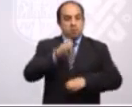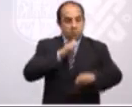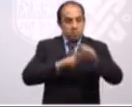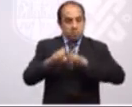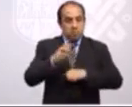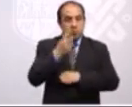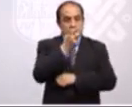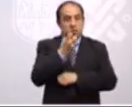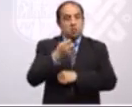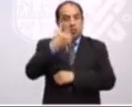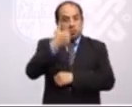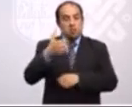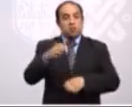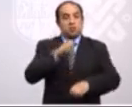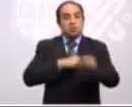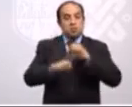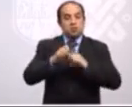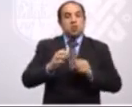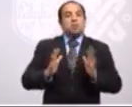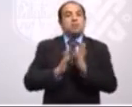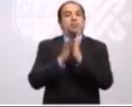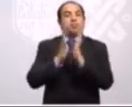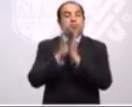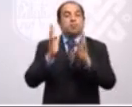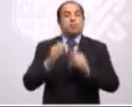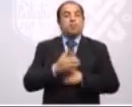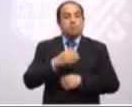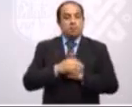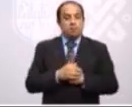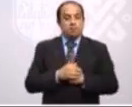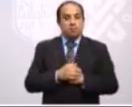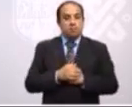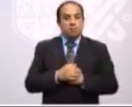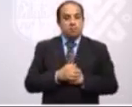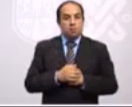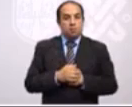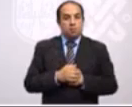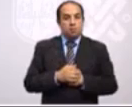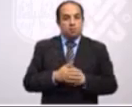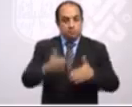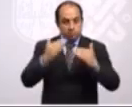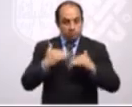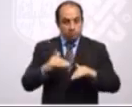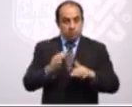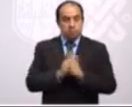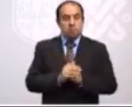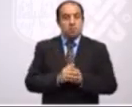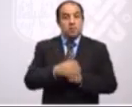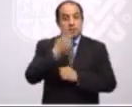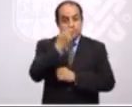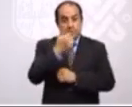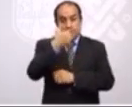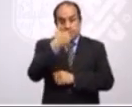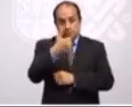empresas que estuvieron participando. Y la que sigue, por favor. De estas seis,